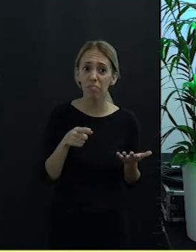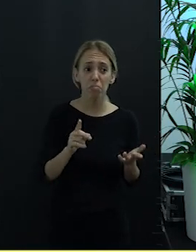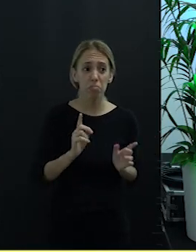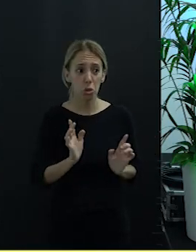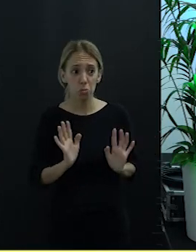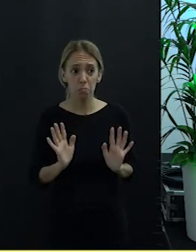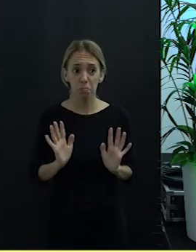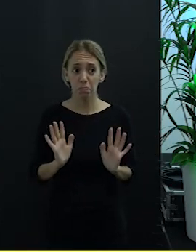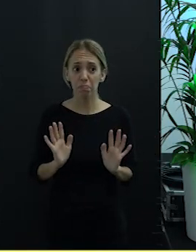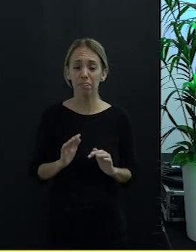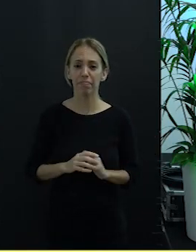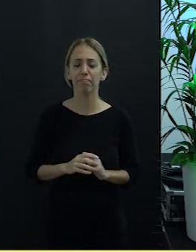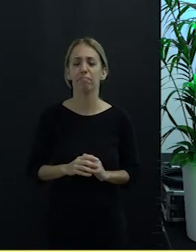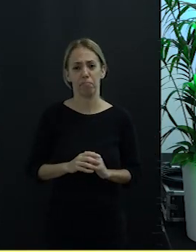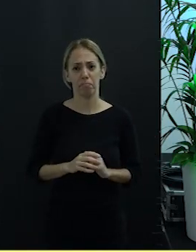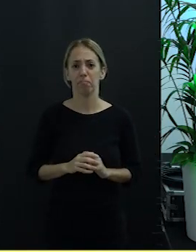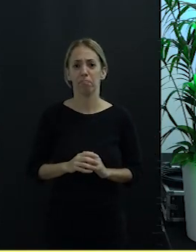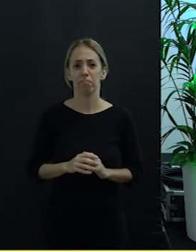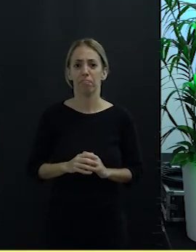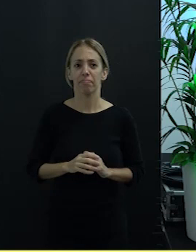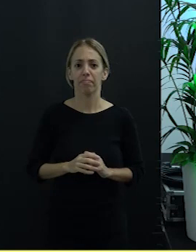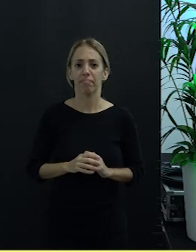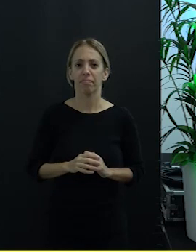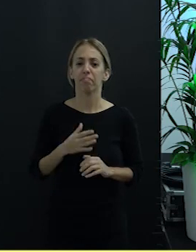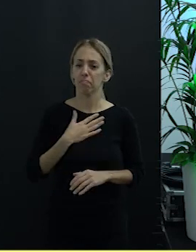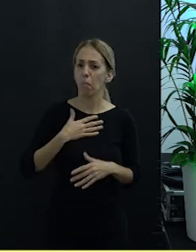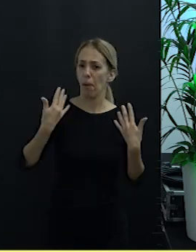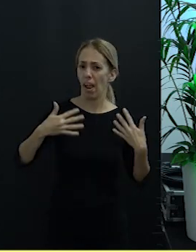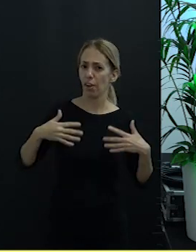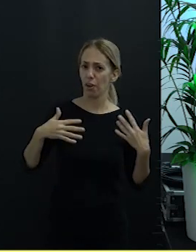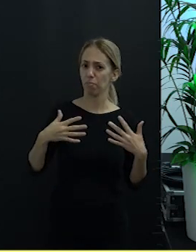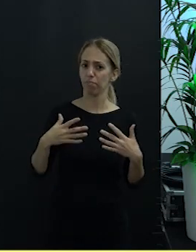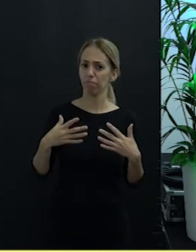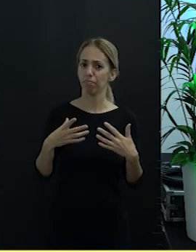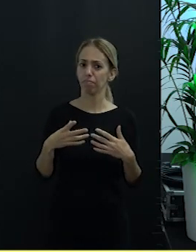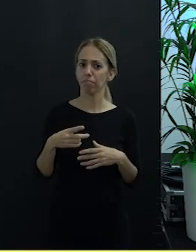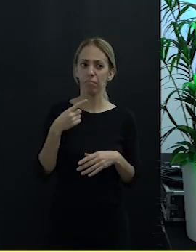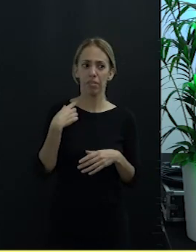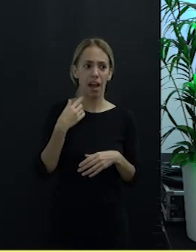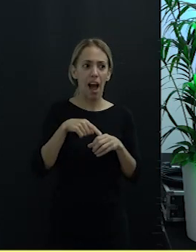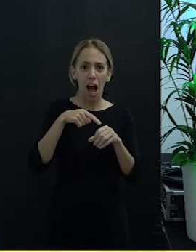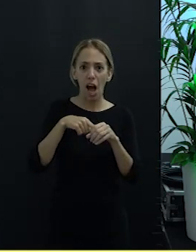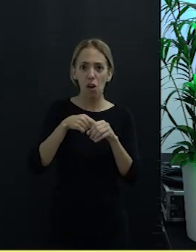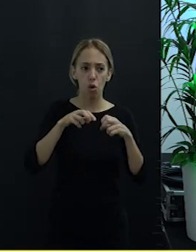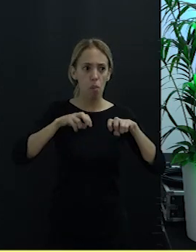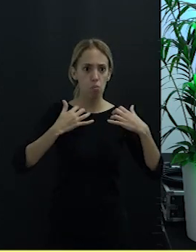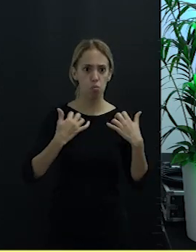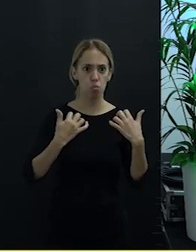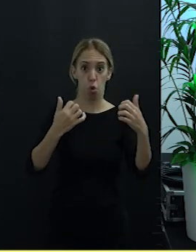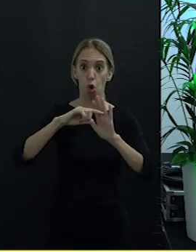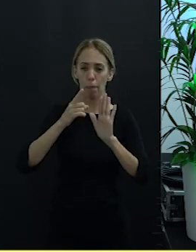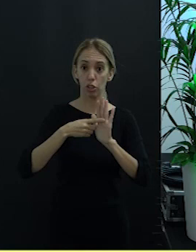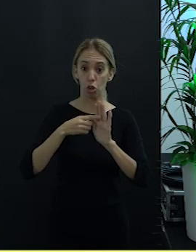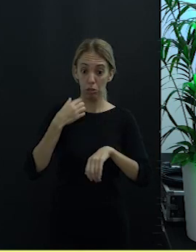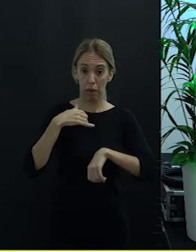No, me alegra saber que nos mantenemos casi el aforo completo a estas